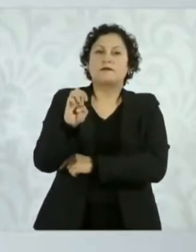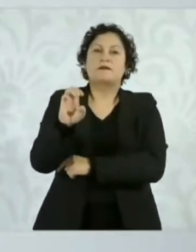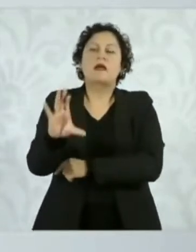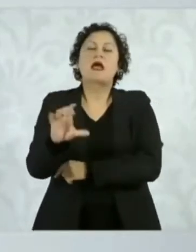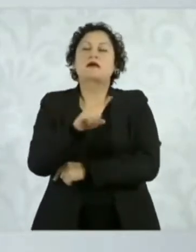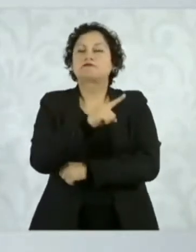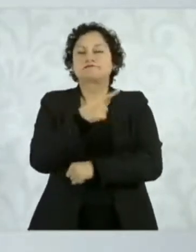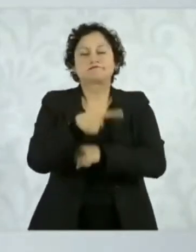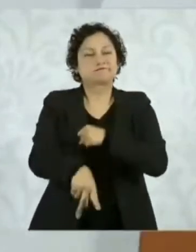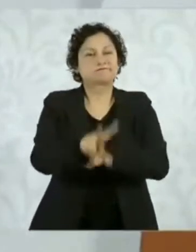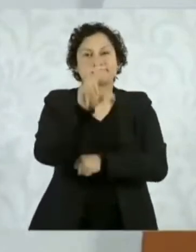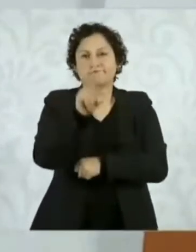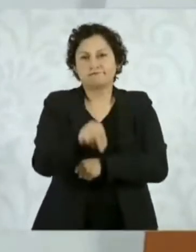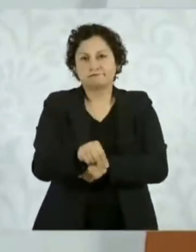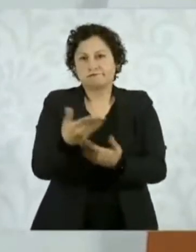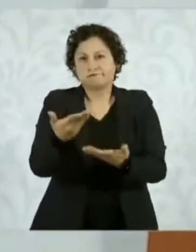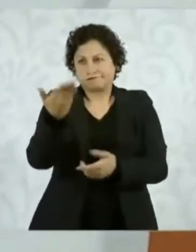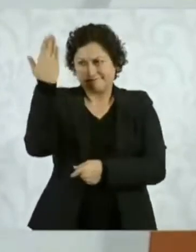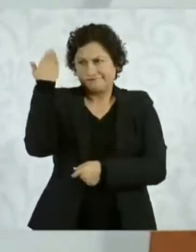estadounidenses.